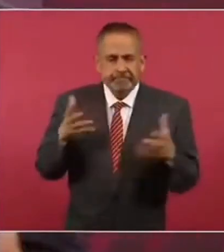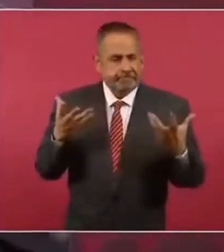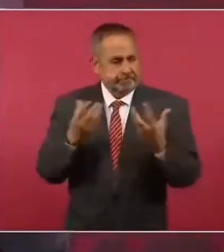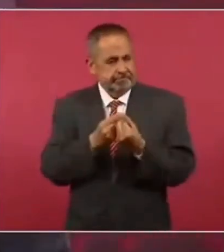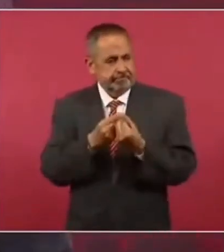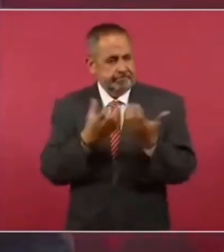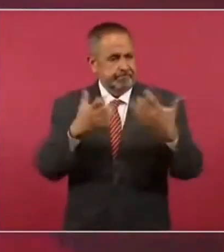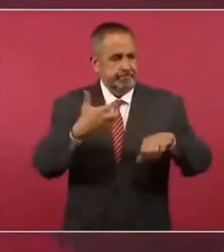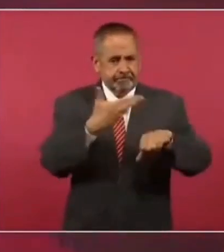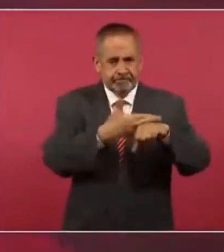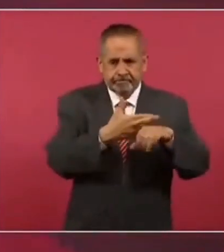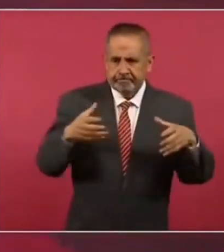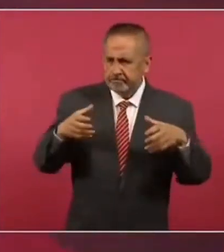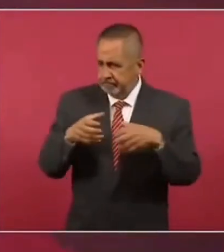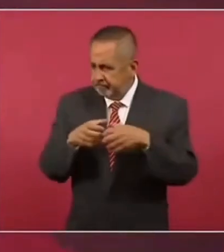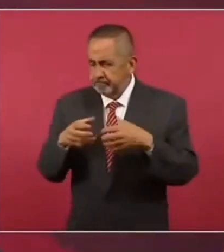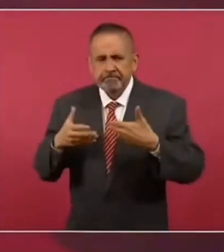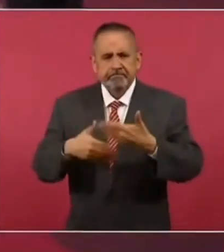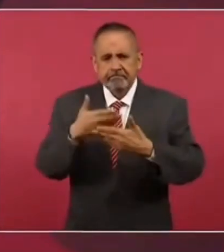conjunta. Y vamos a seguir así.